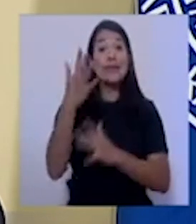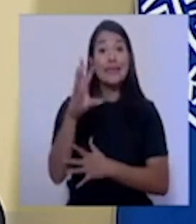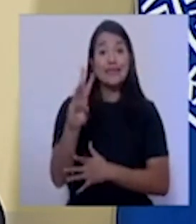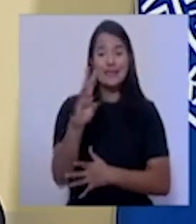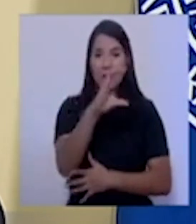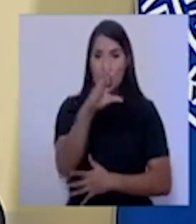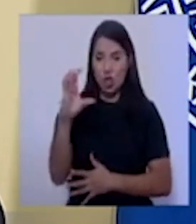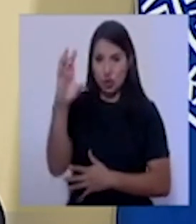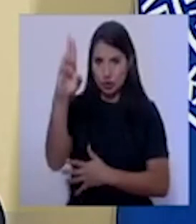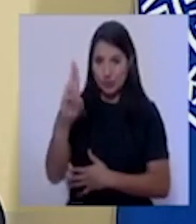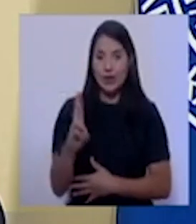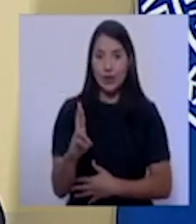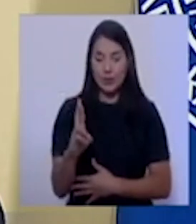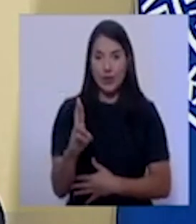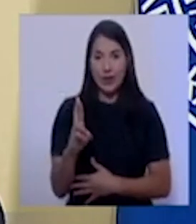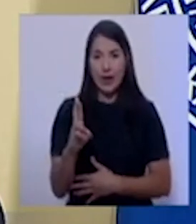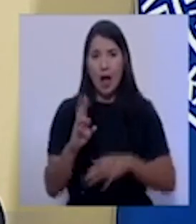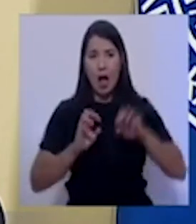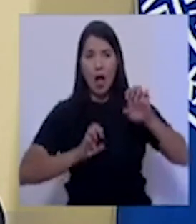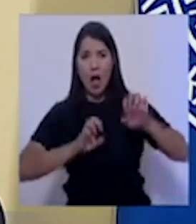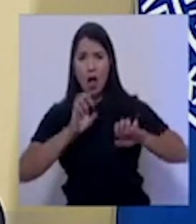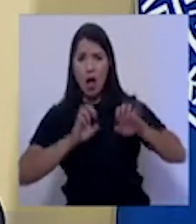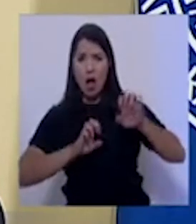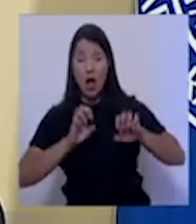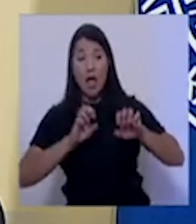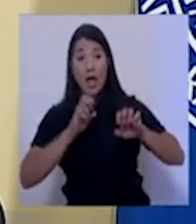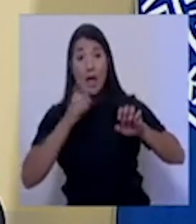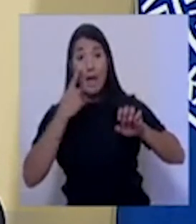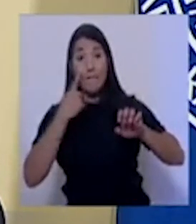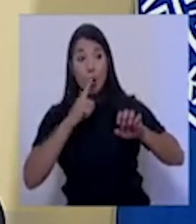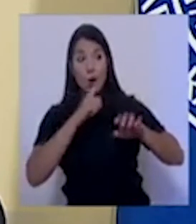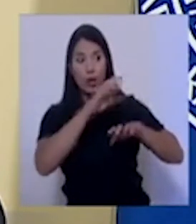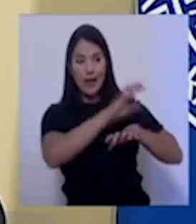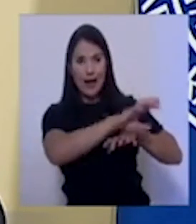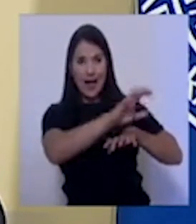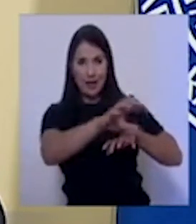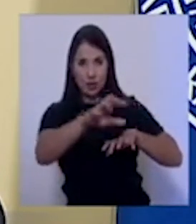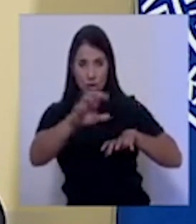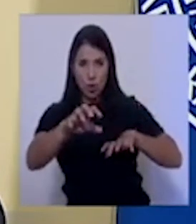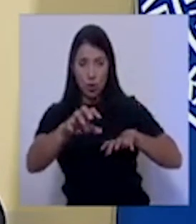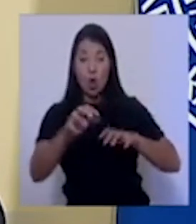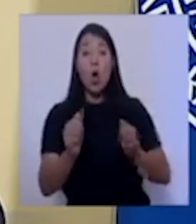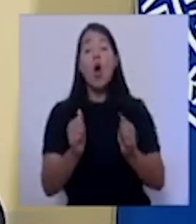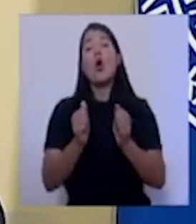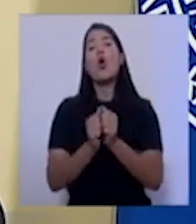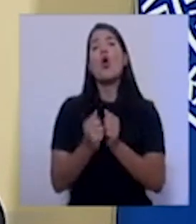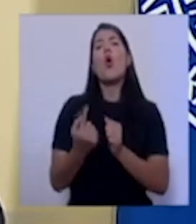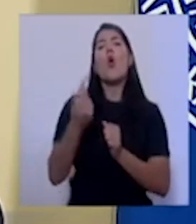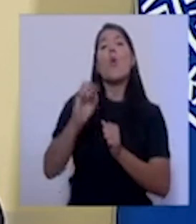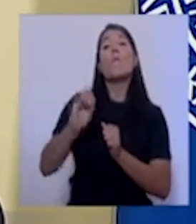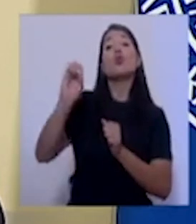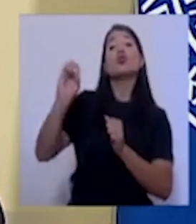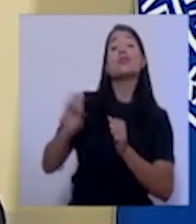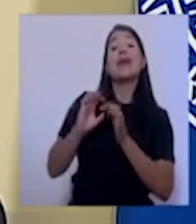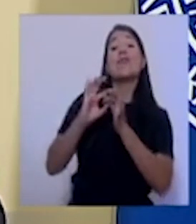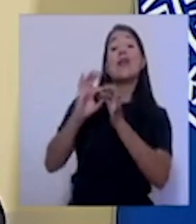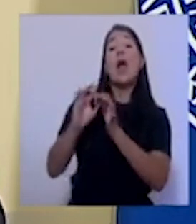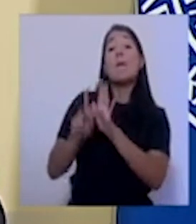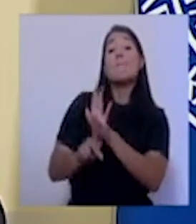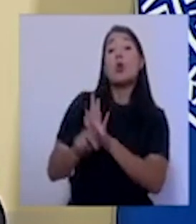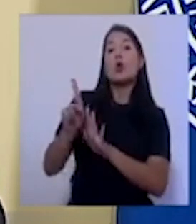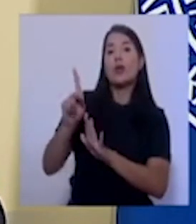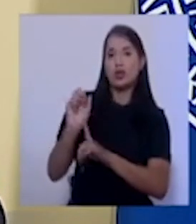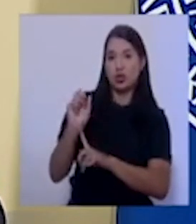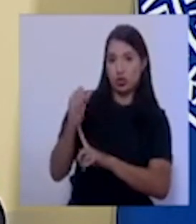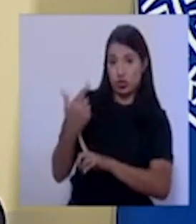fue medido cantonalmente de acuerdo a un índice de progreso social y en esa metodología